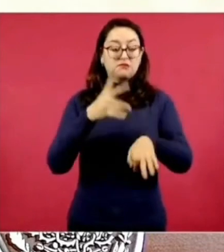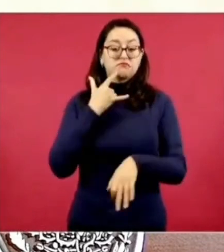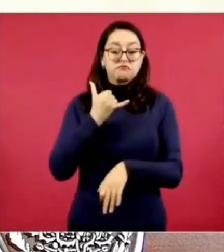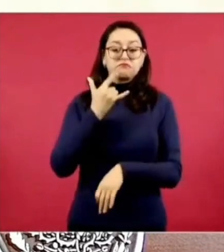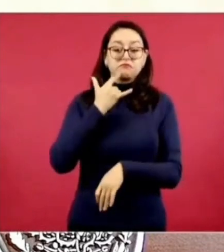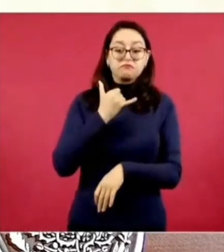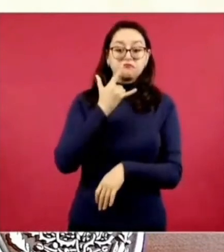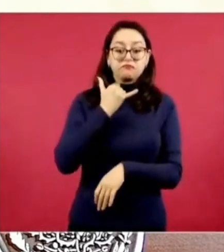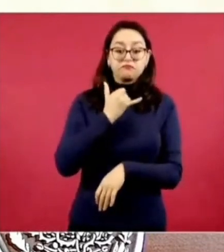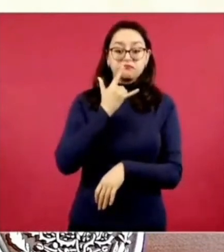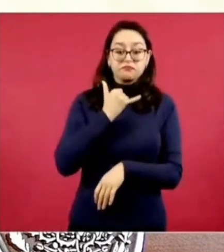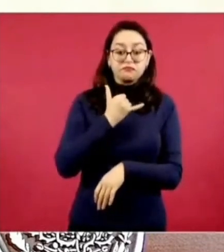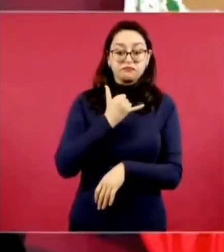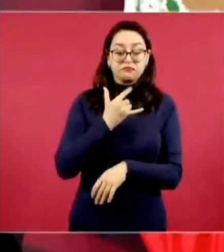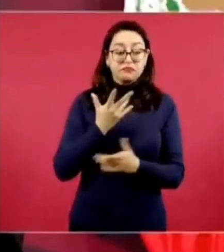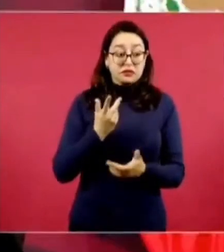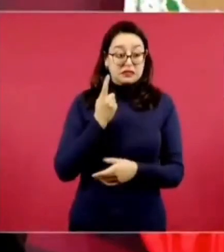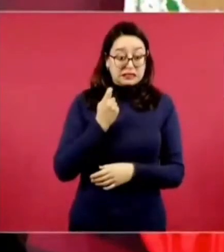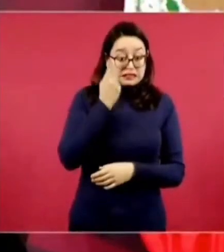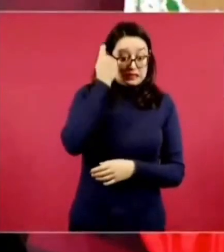y jubilarse